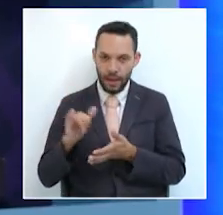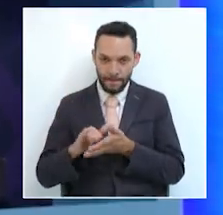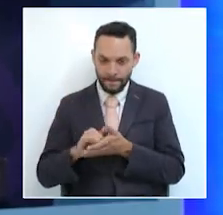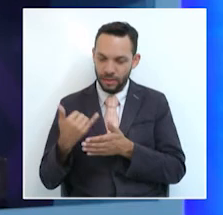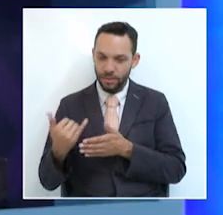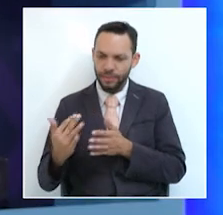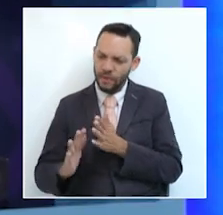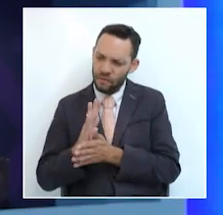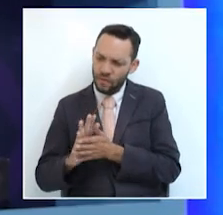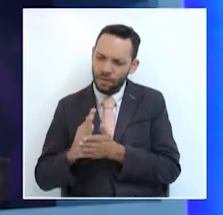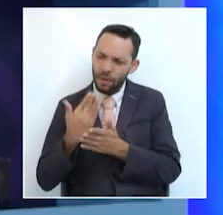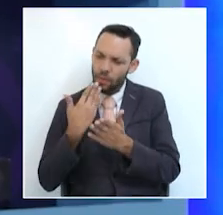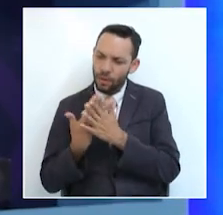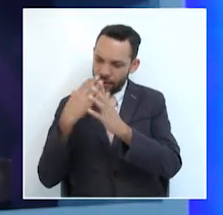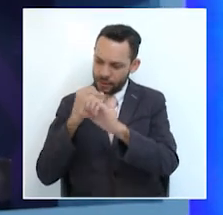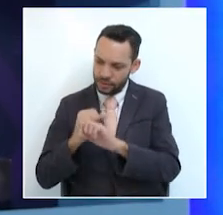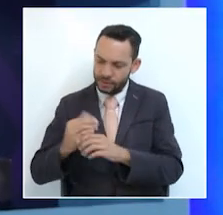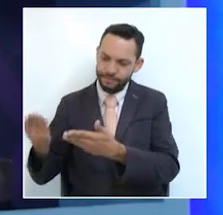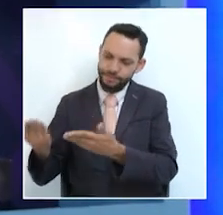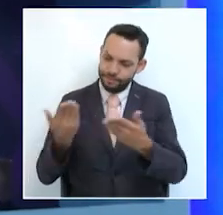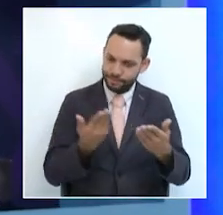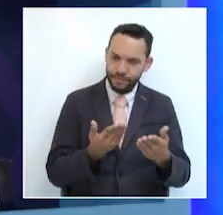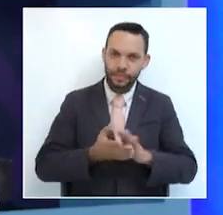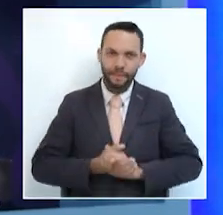más información. Buenas noches, Manuela, adelante.